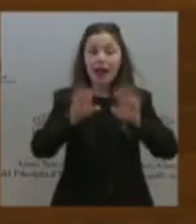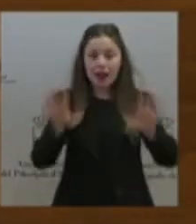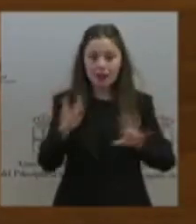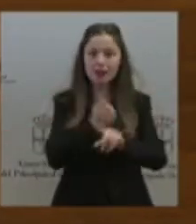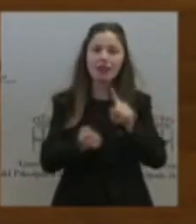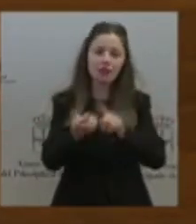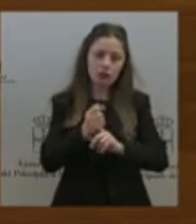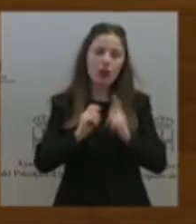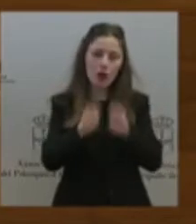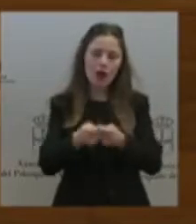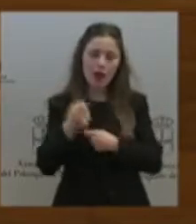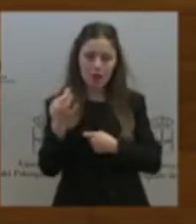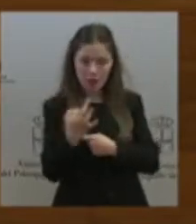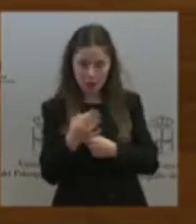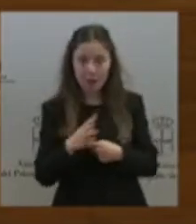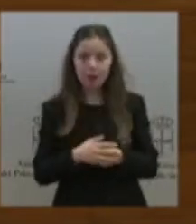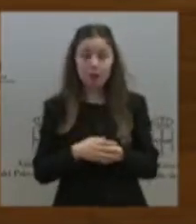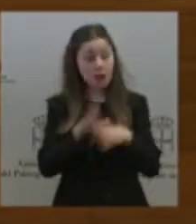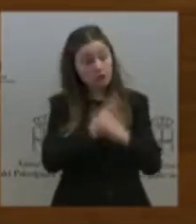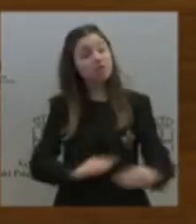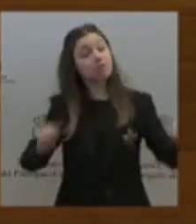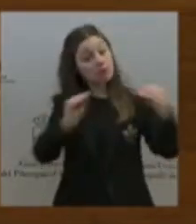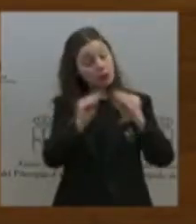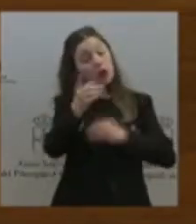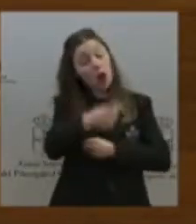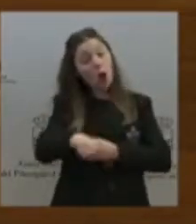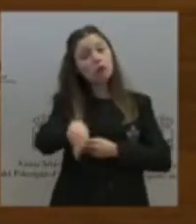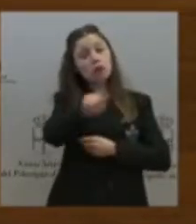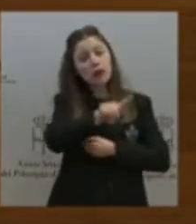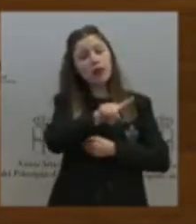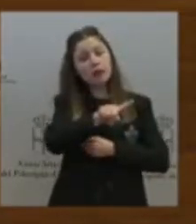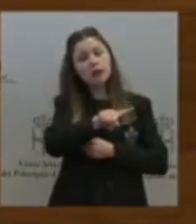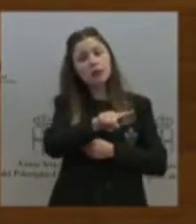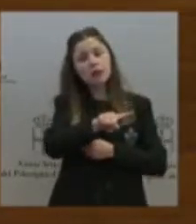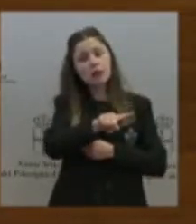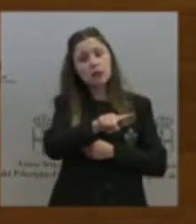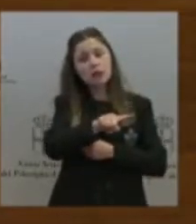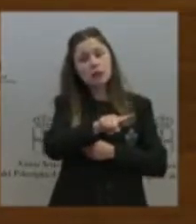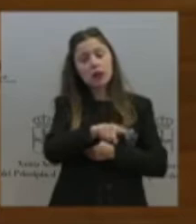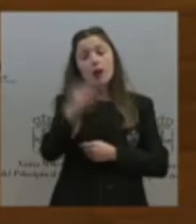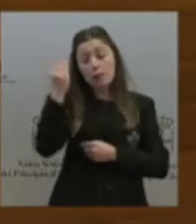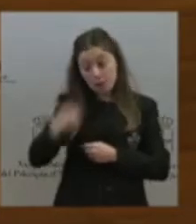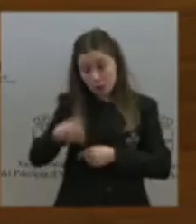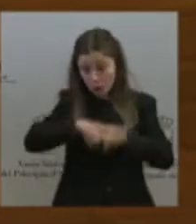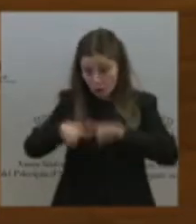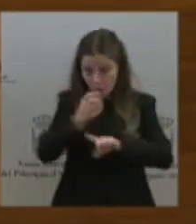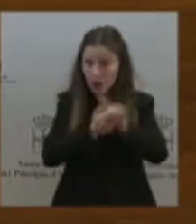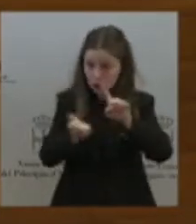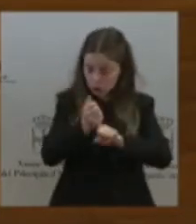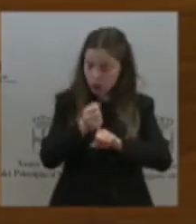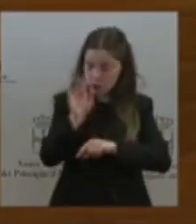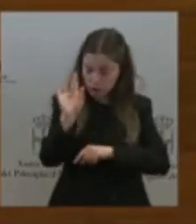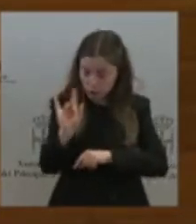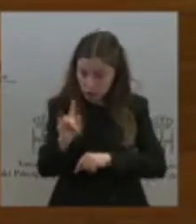Compartiendo con ustedes –y señalando el mismo problema, que hay que resolverlo–, compartiendo con ustedes el